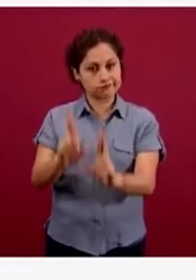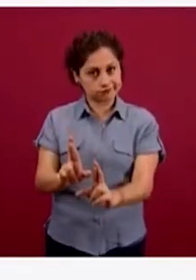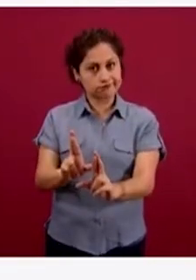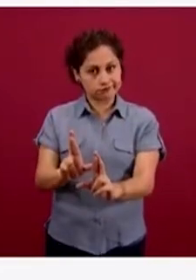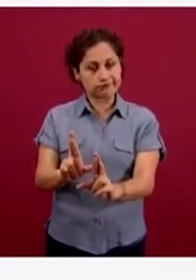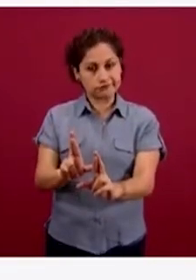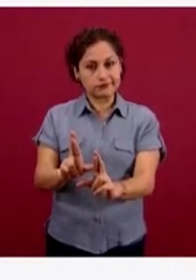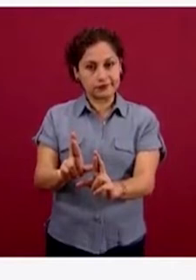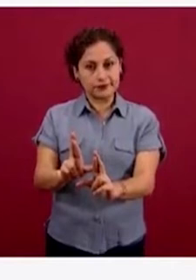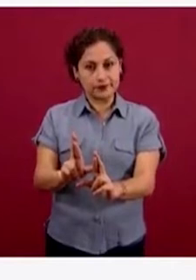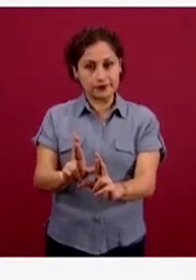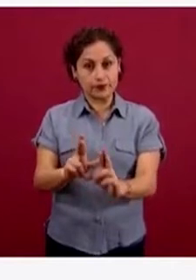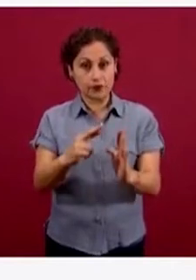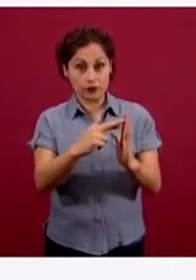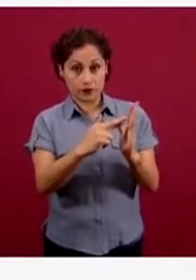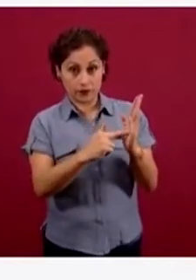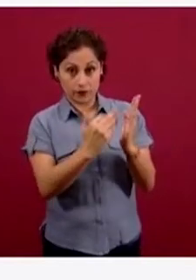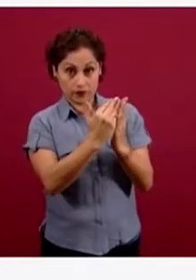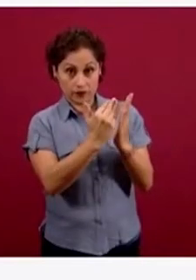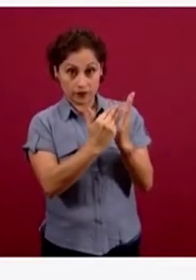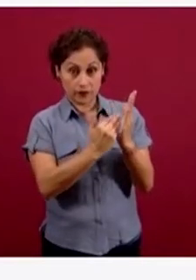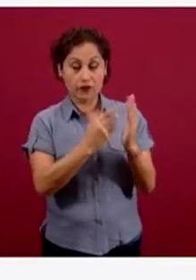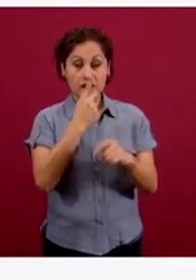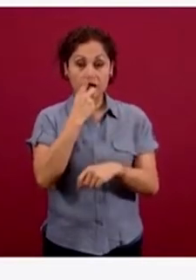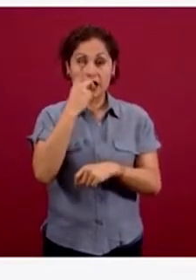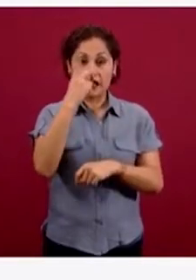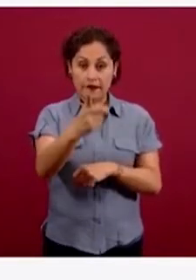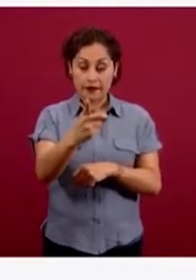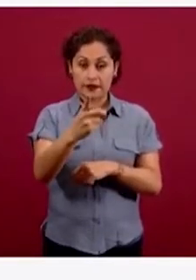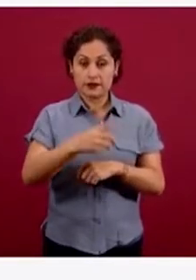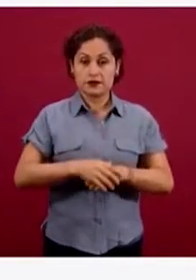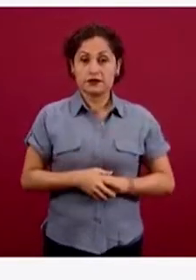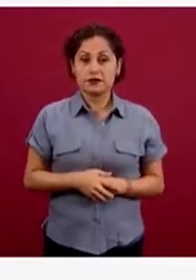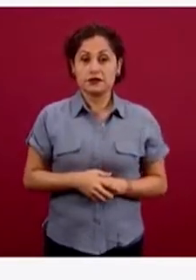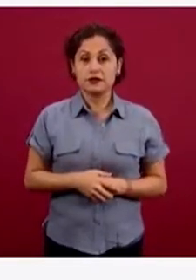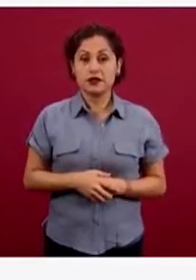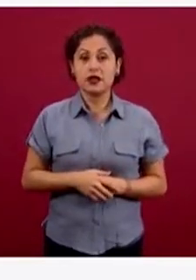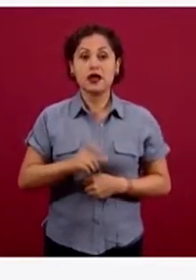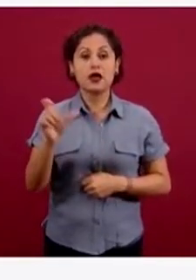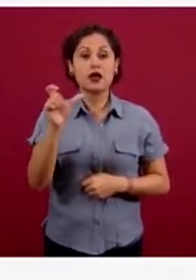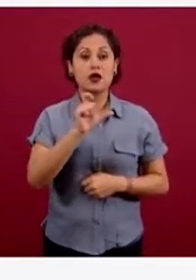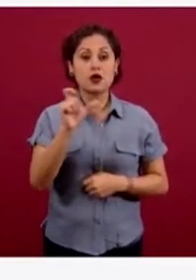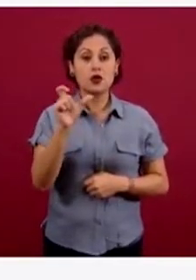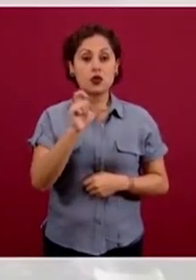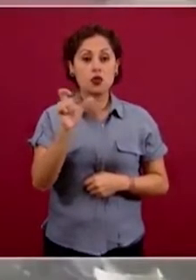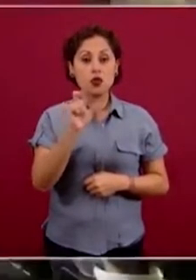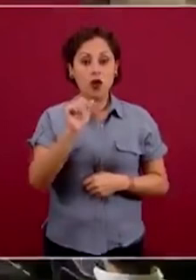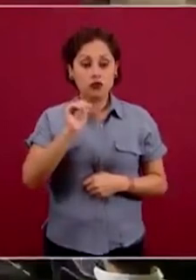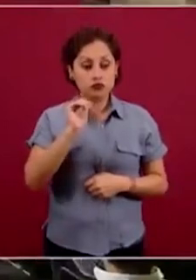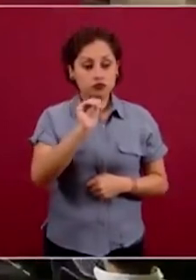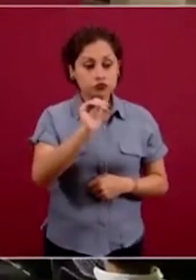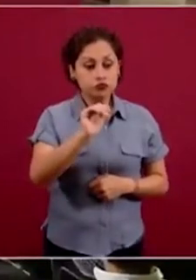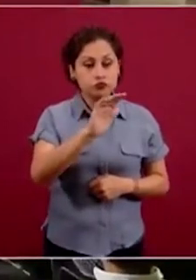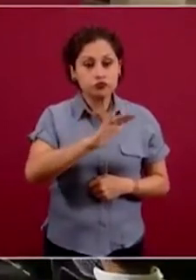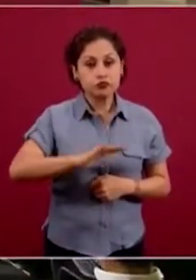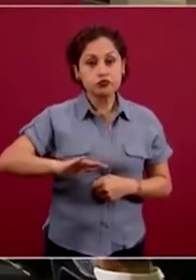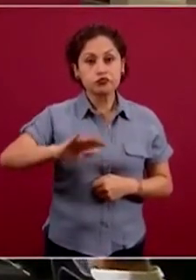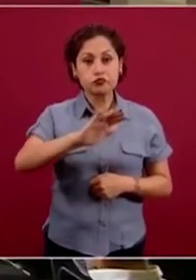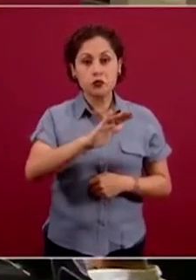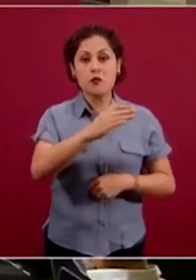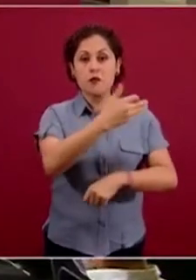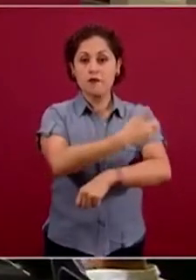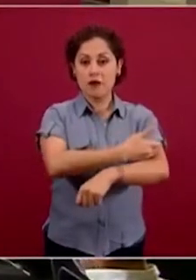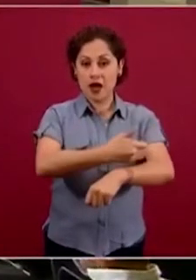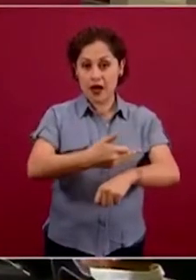acciones que tenemos que tener durante el abordaje de los deudos, aquellos que han perdido